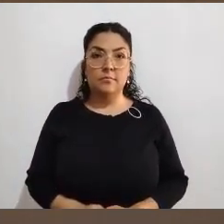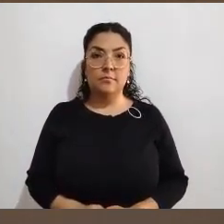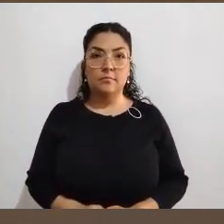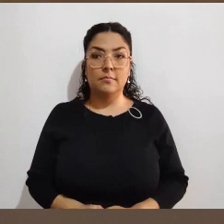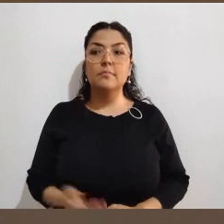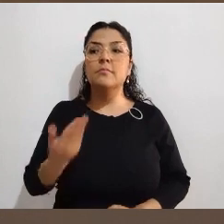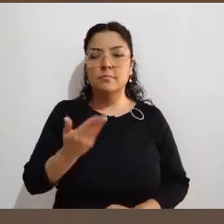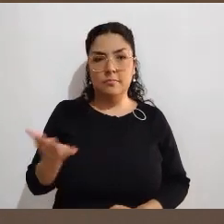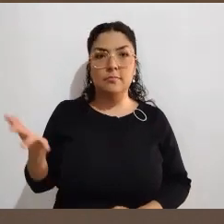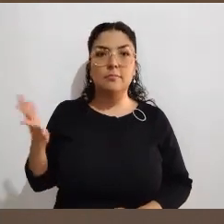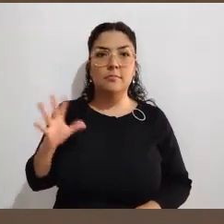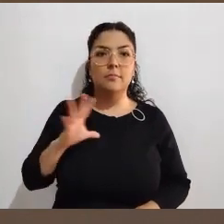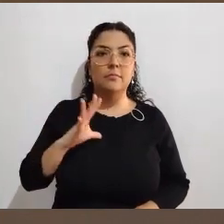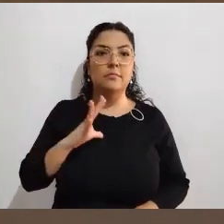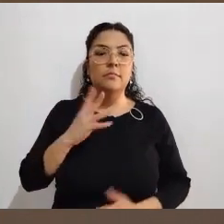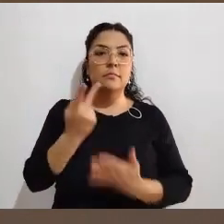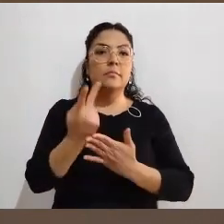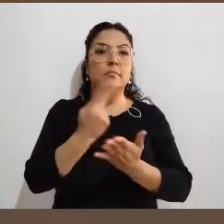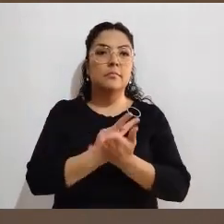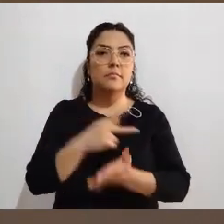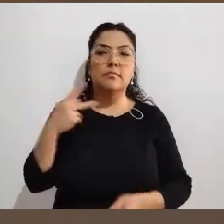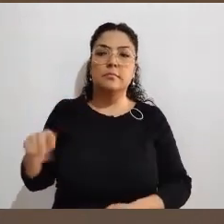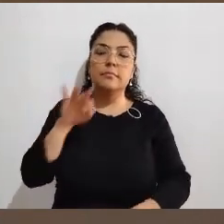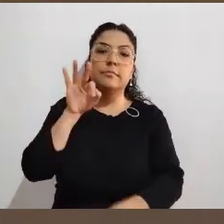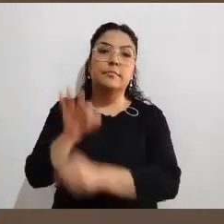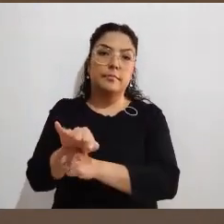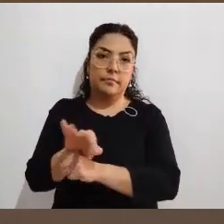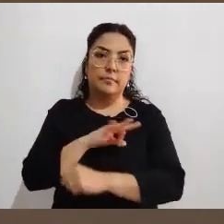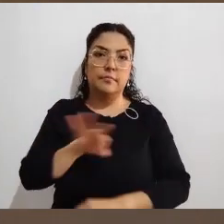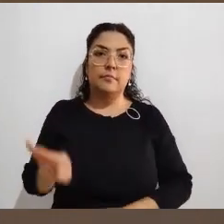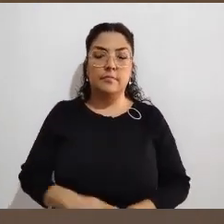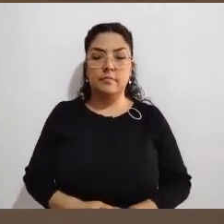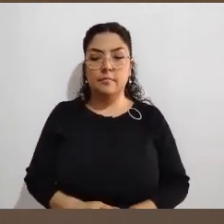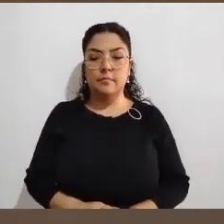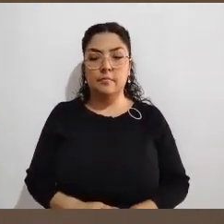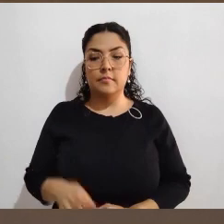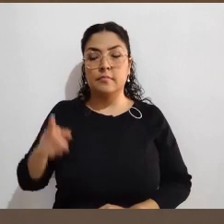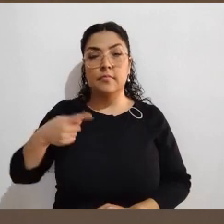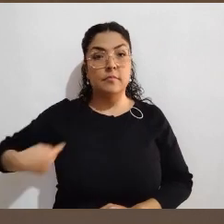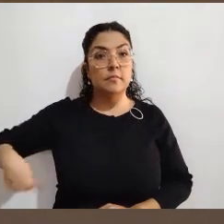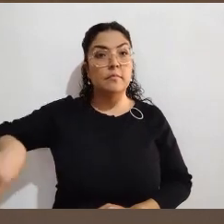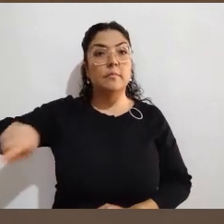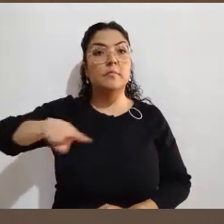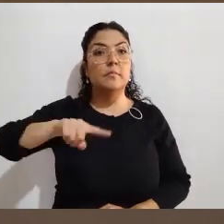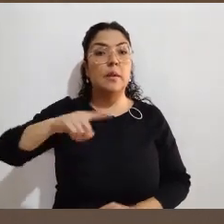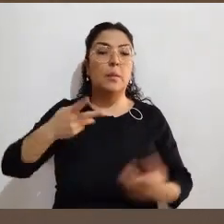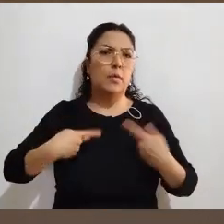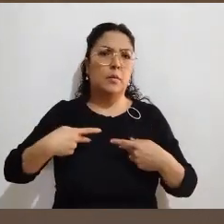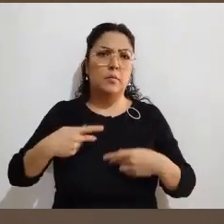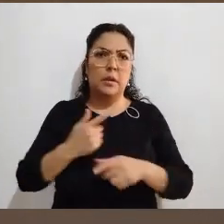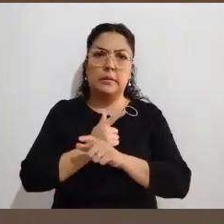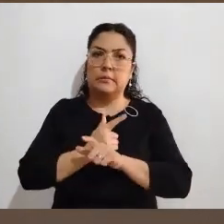del programa de visitantes extranjeros. ¿Por qué? Porque también dentro de estas misiones vienen personas de varias partes del